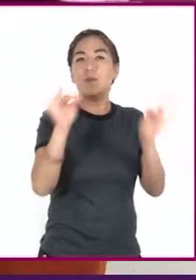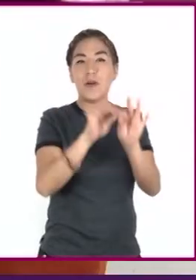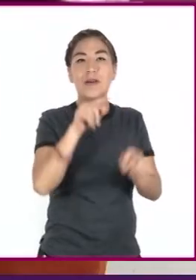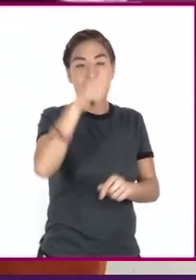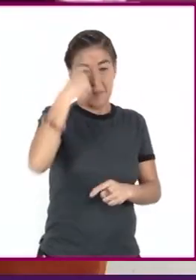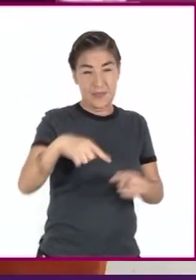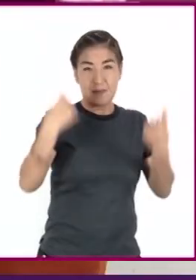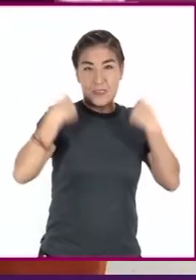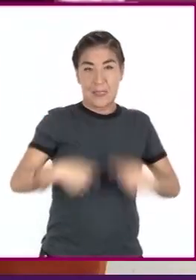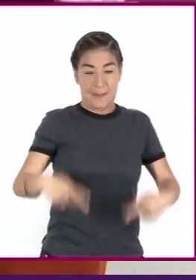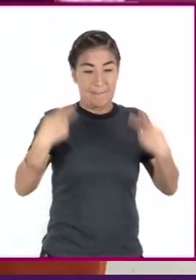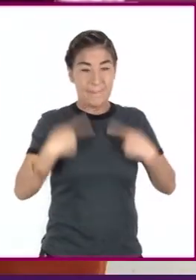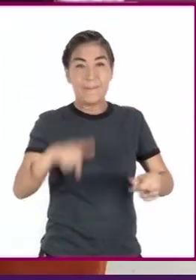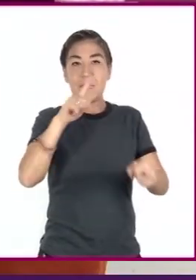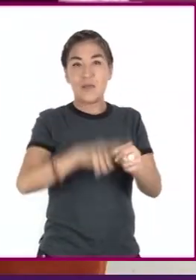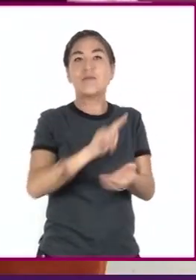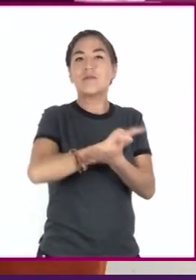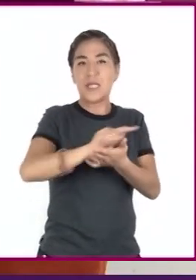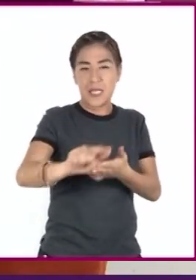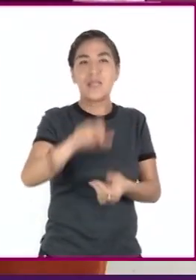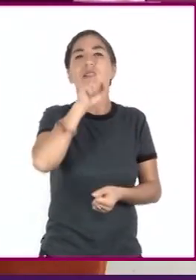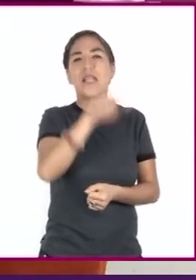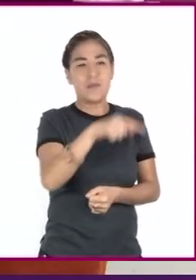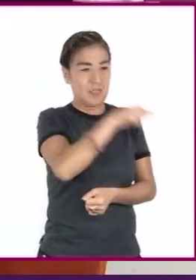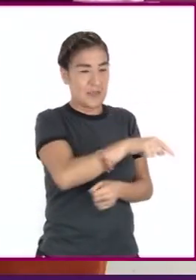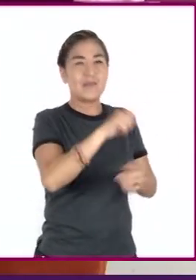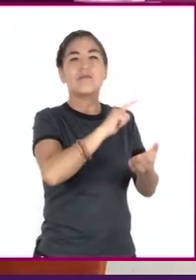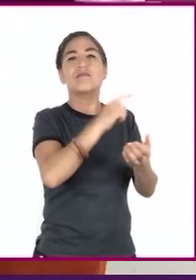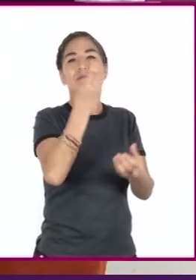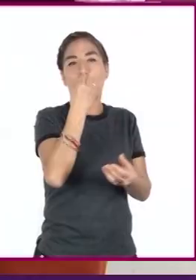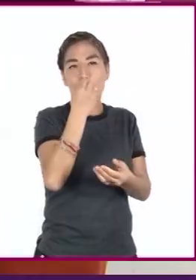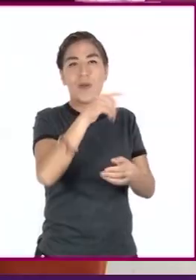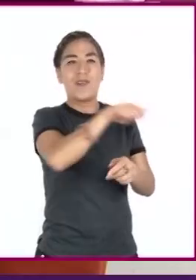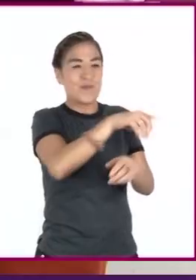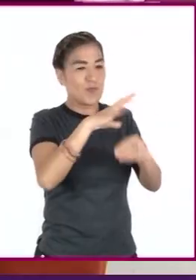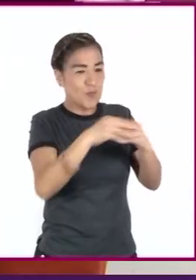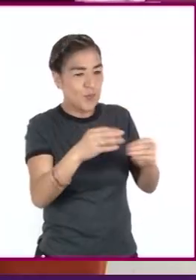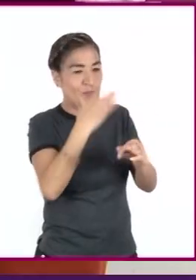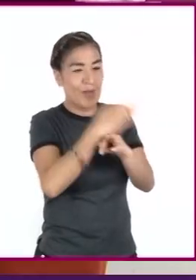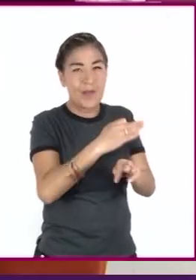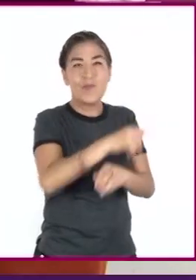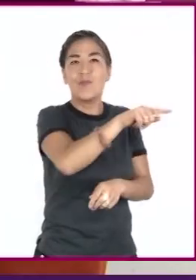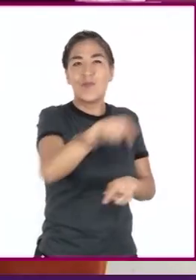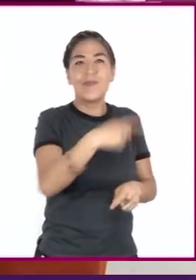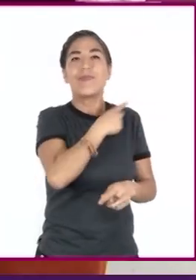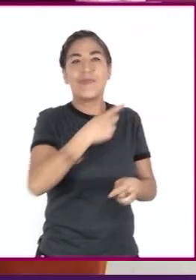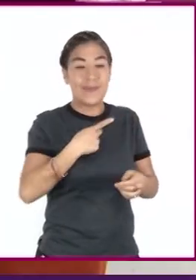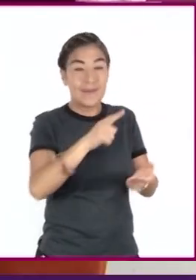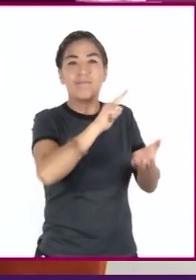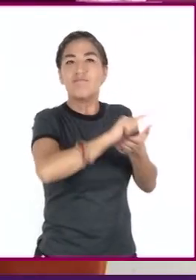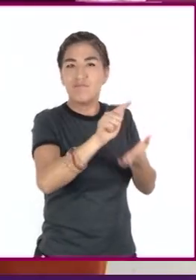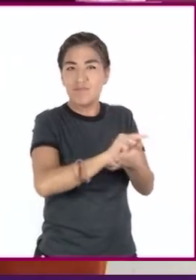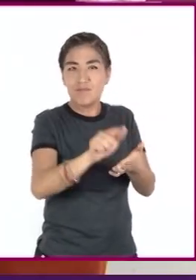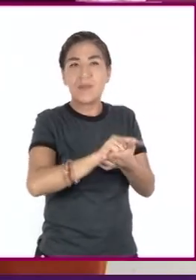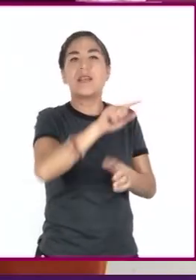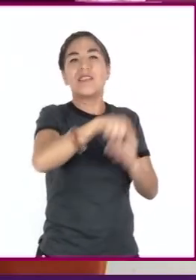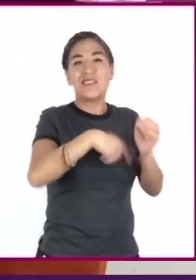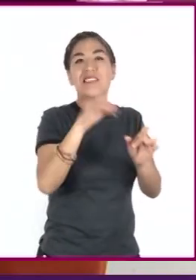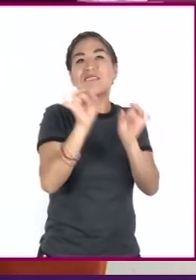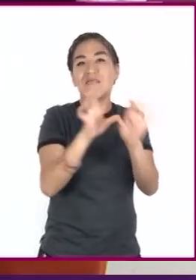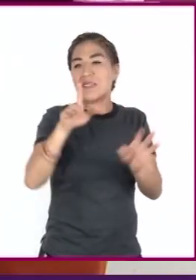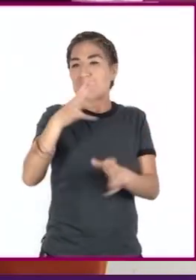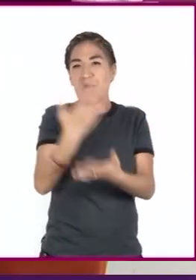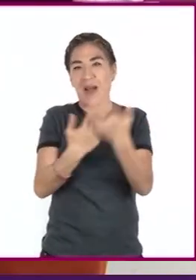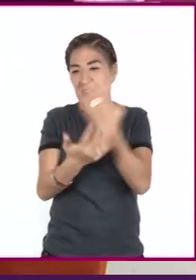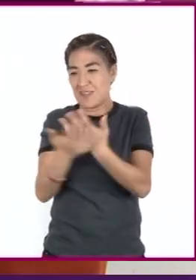hábitos de higiene personal, también la higiene de los alimentos, ya que estos, cuando son manipulados, pueden contaminarse y